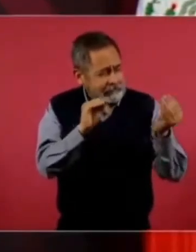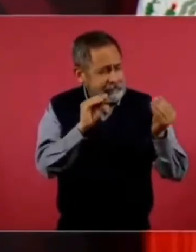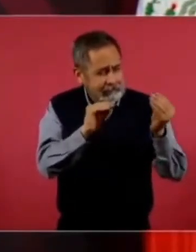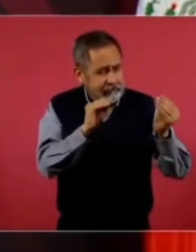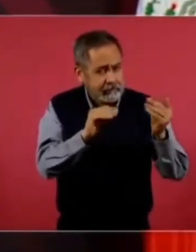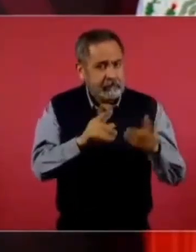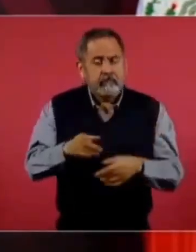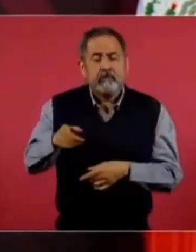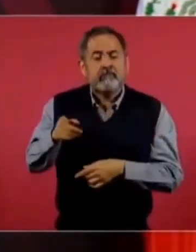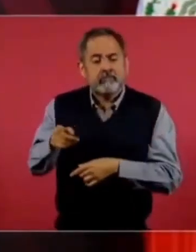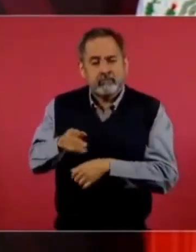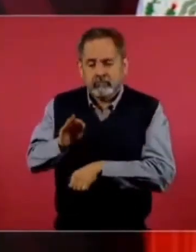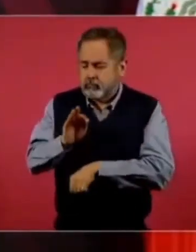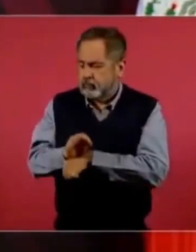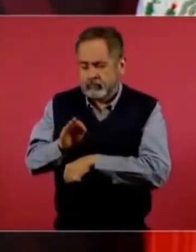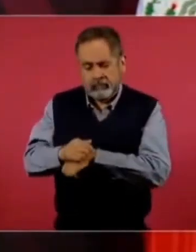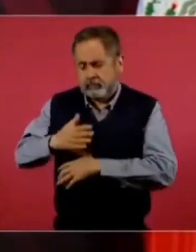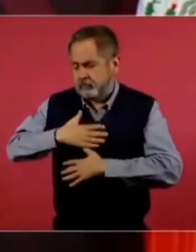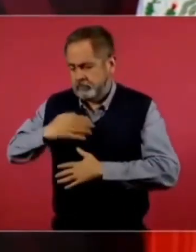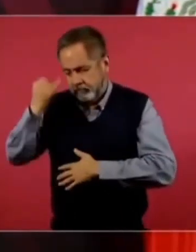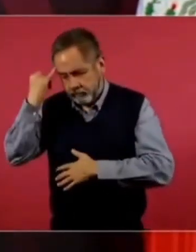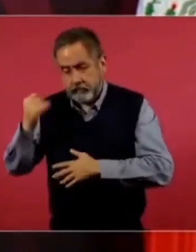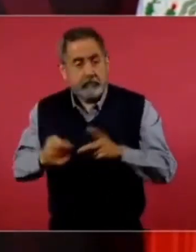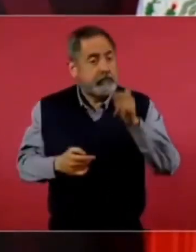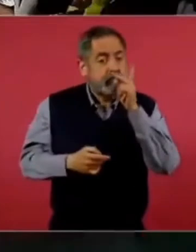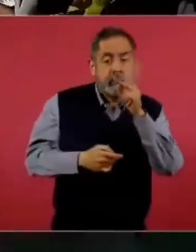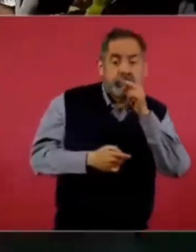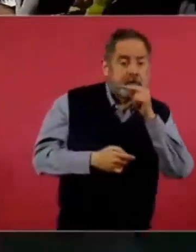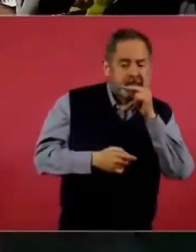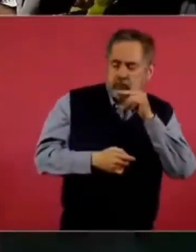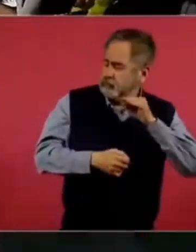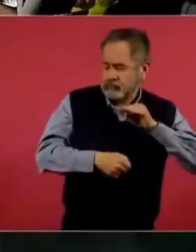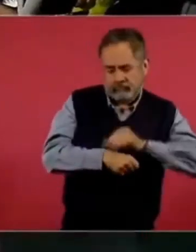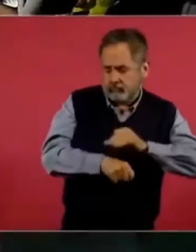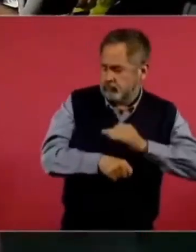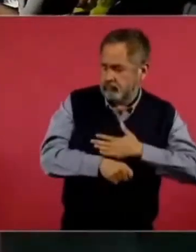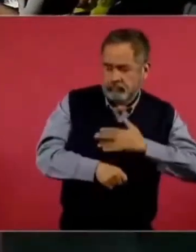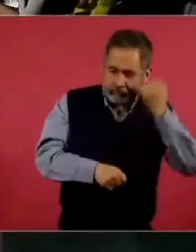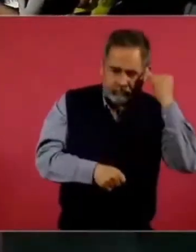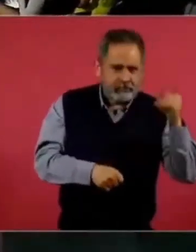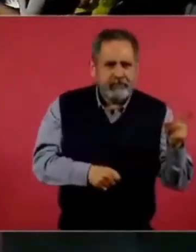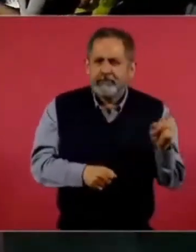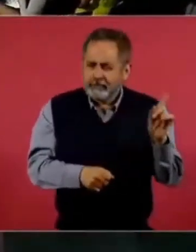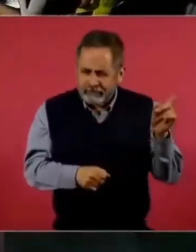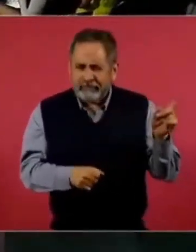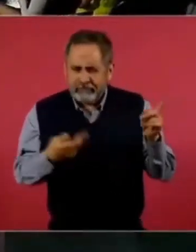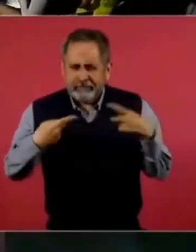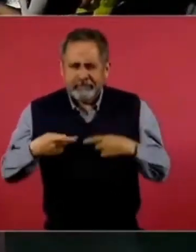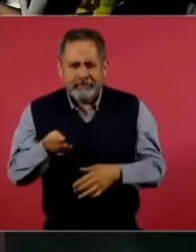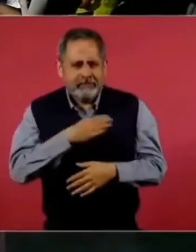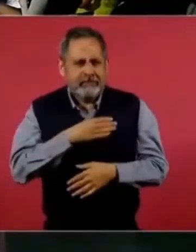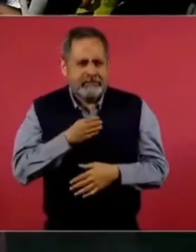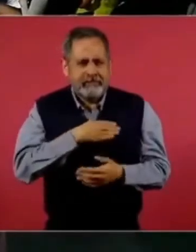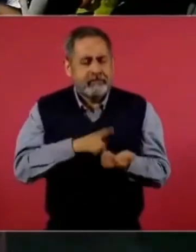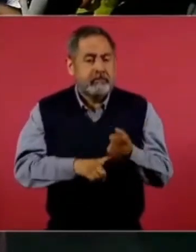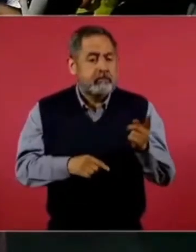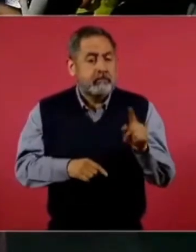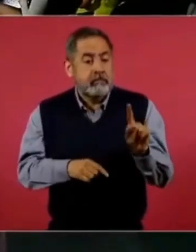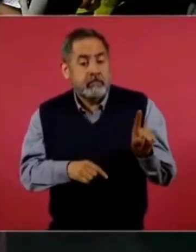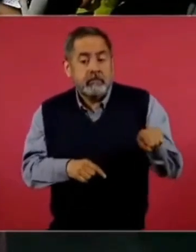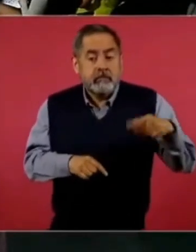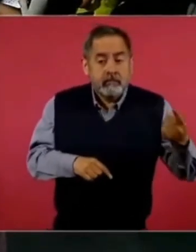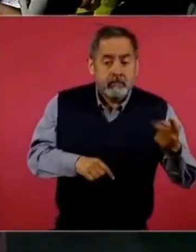él defendiendo sus posturas moderadas, este hombre es buena persona, y el papá